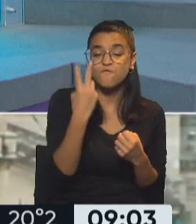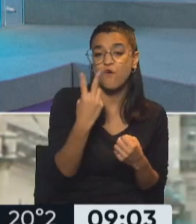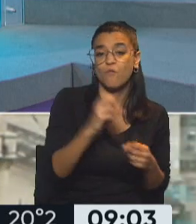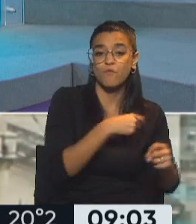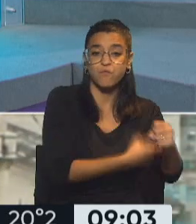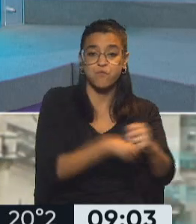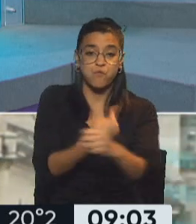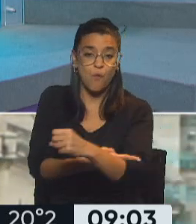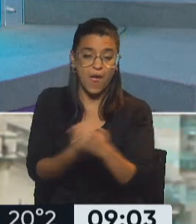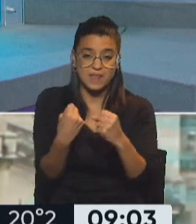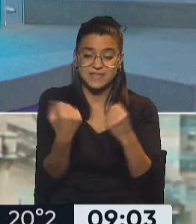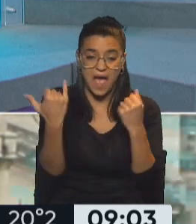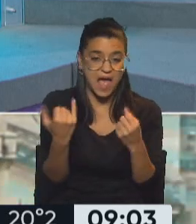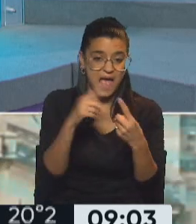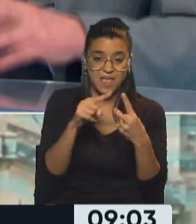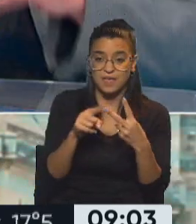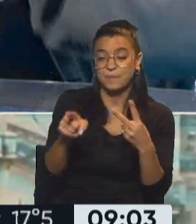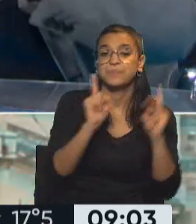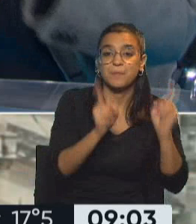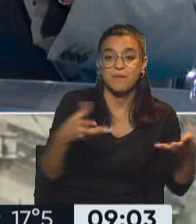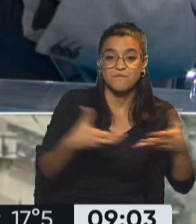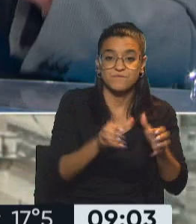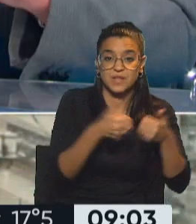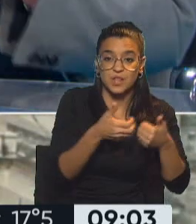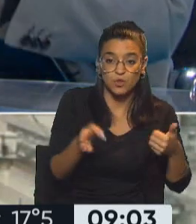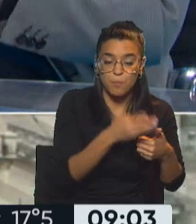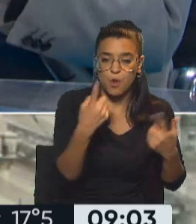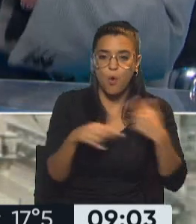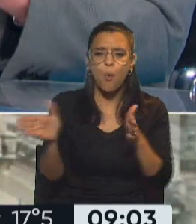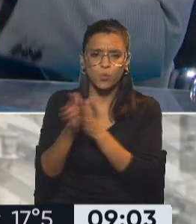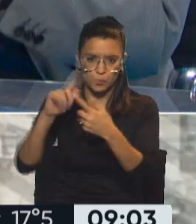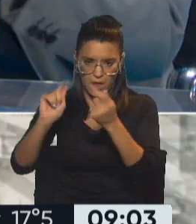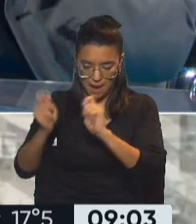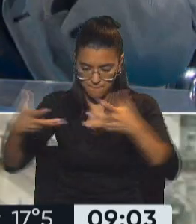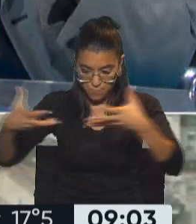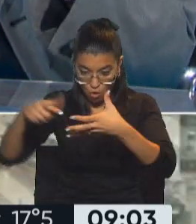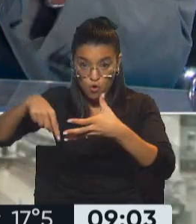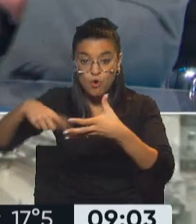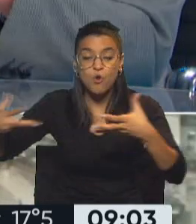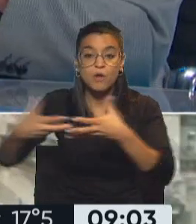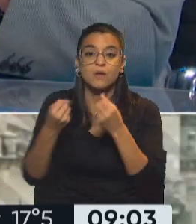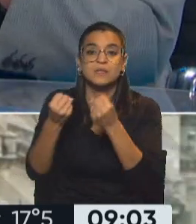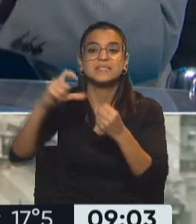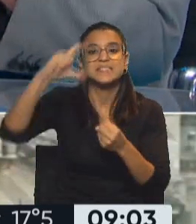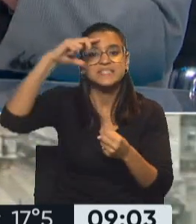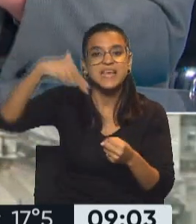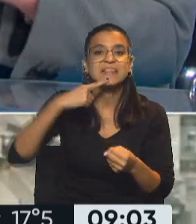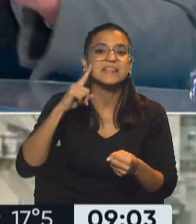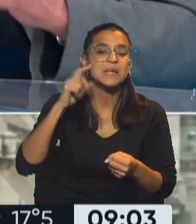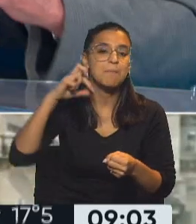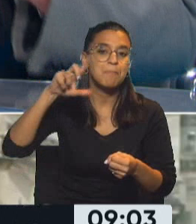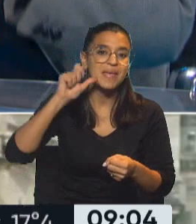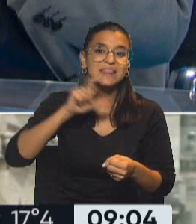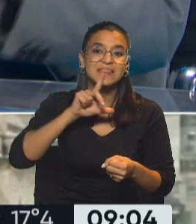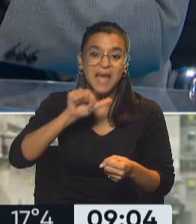existen, también en el frente de todos. Pero vamos a Juntos por el Cambio. La fuerza centrípeta, en este momento,